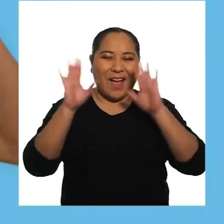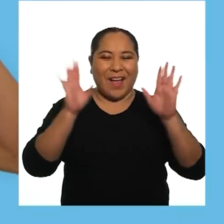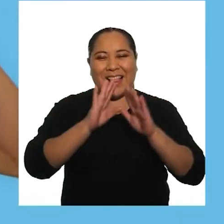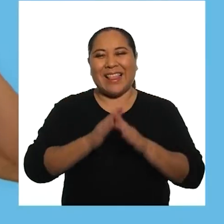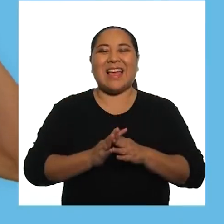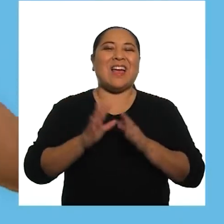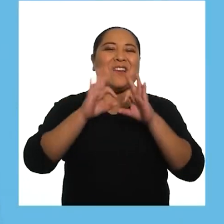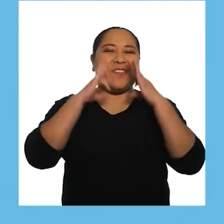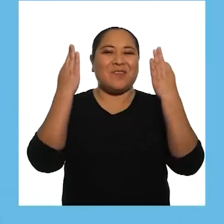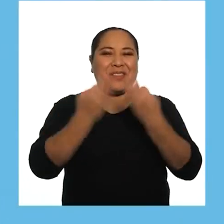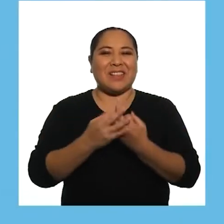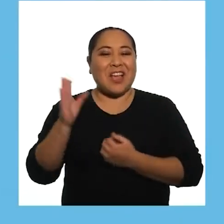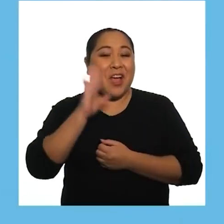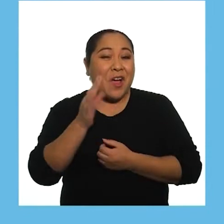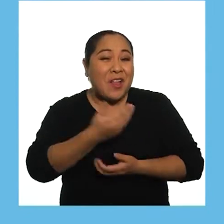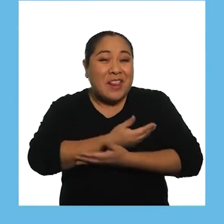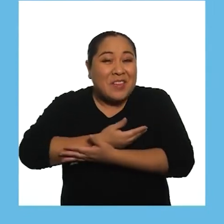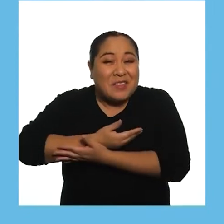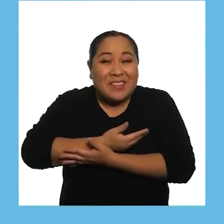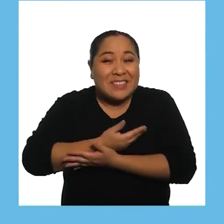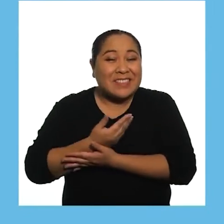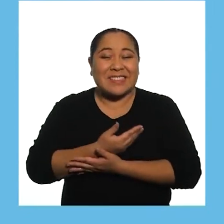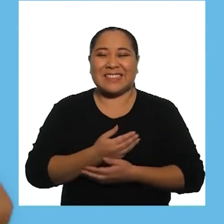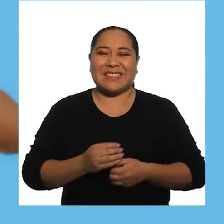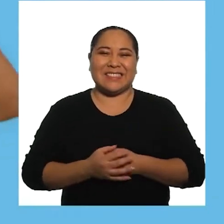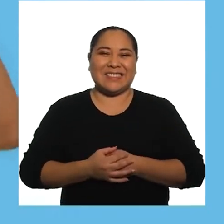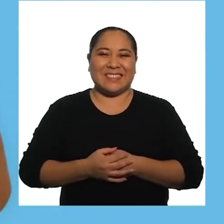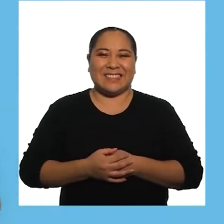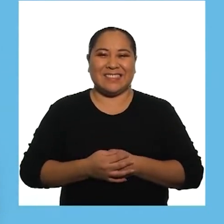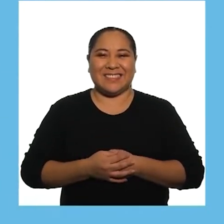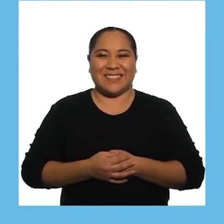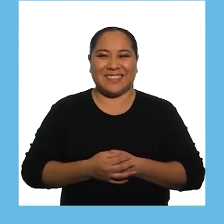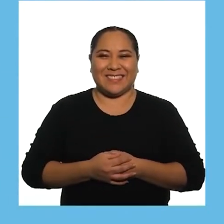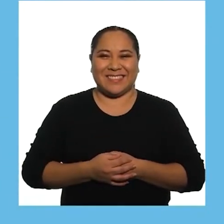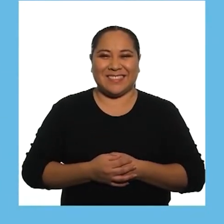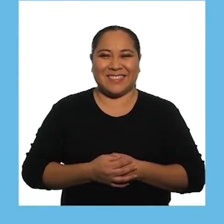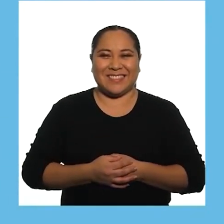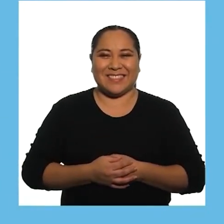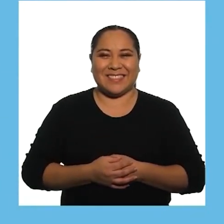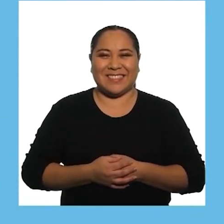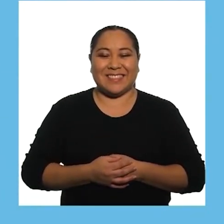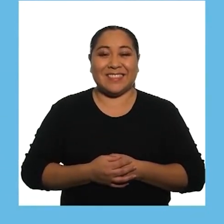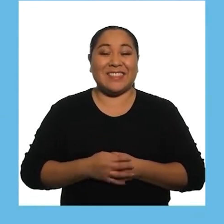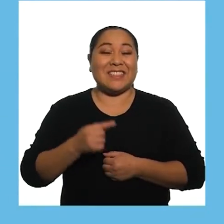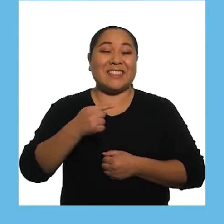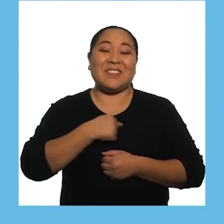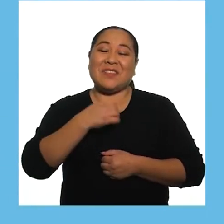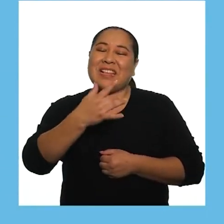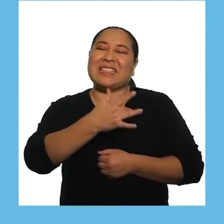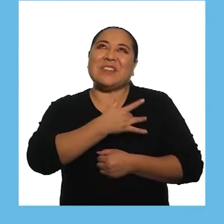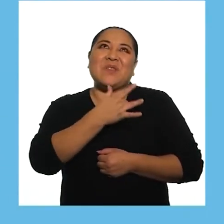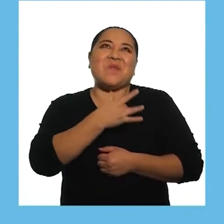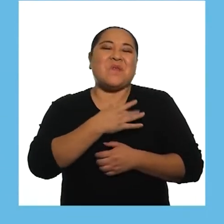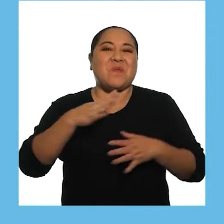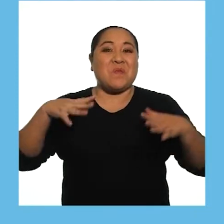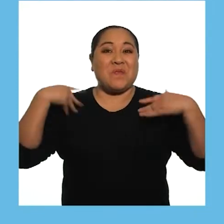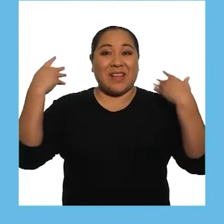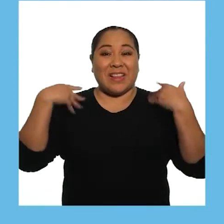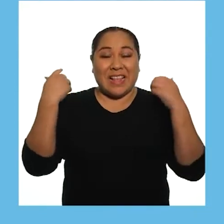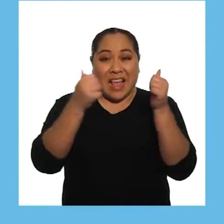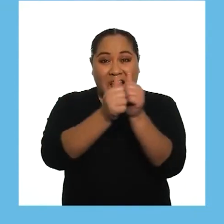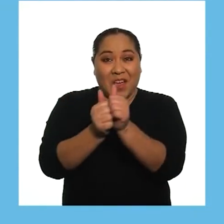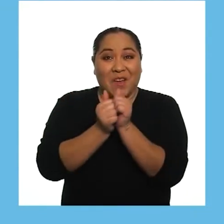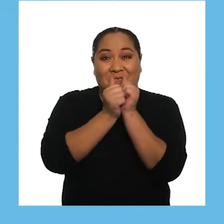¡Hola, familias! ¡Hola, bebés! Alin Puncha Huayge Panachaycuna. Estoy muy